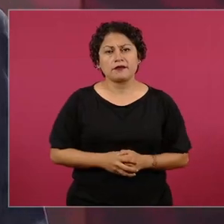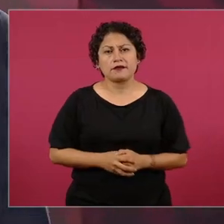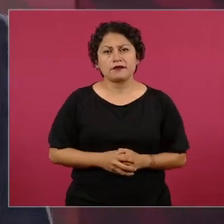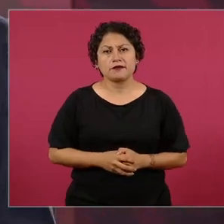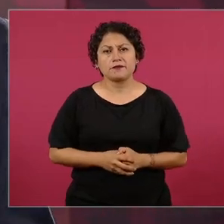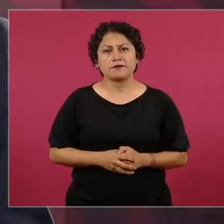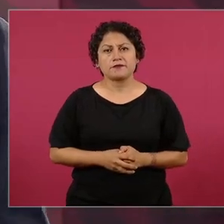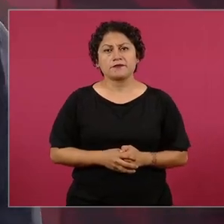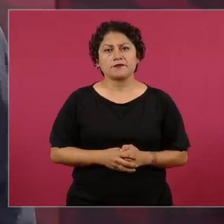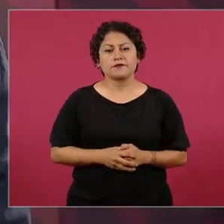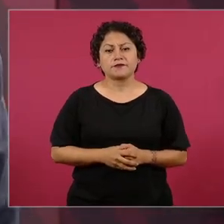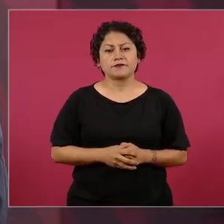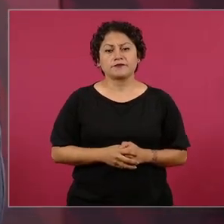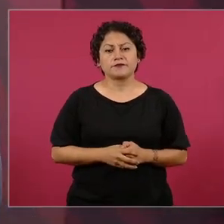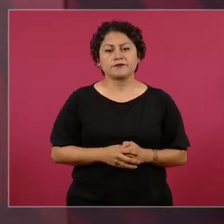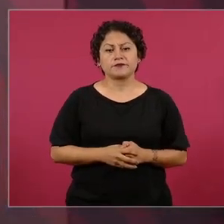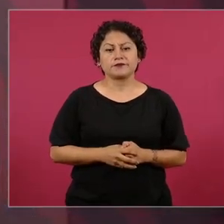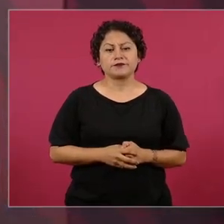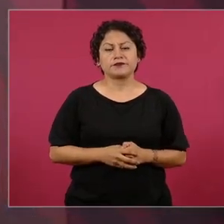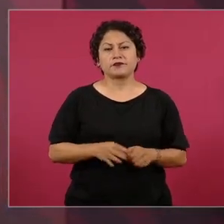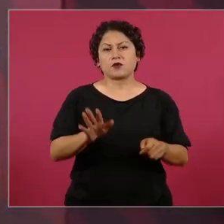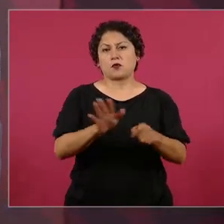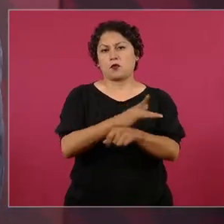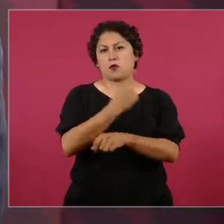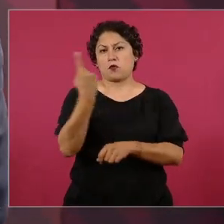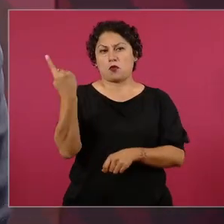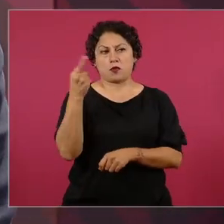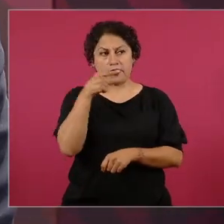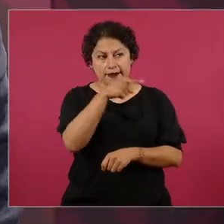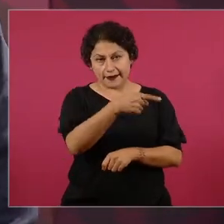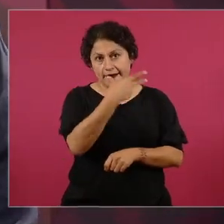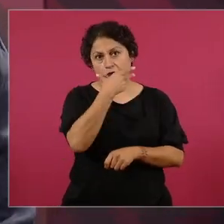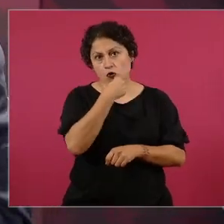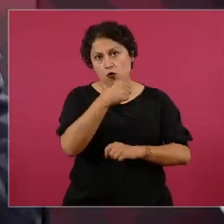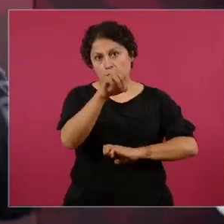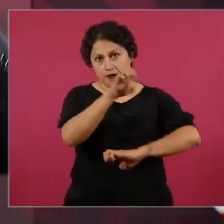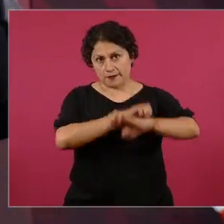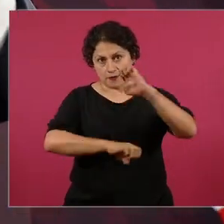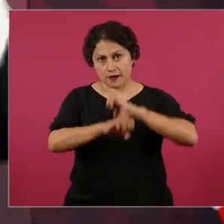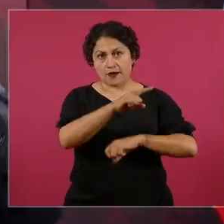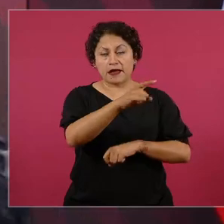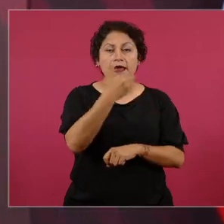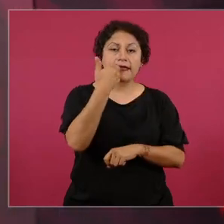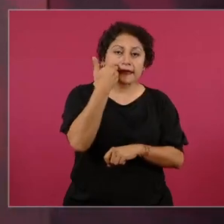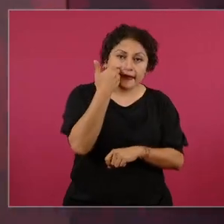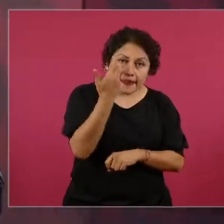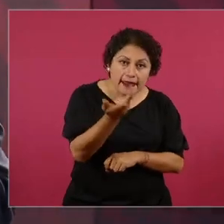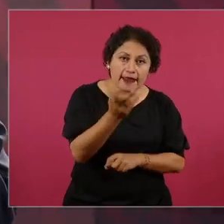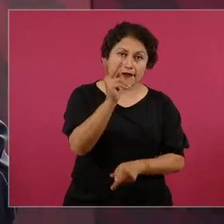él está buscando que hablemos imagínense viene aquí